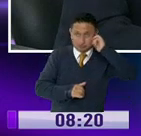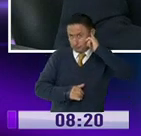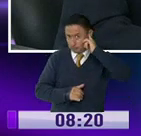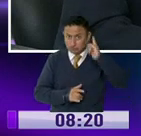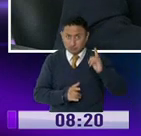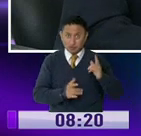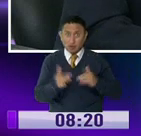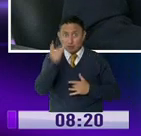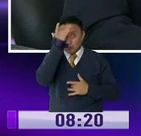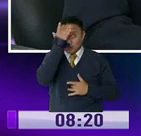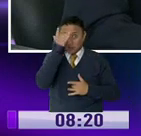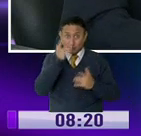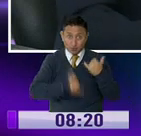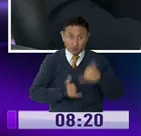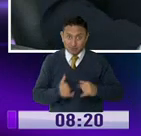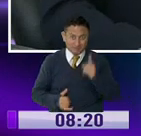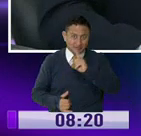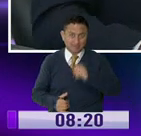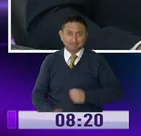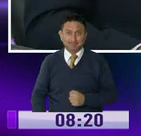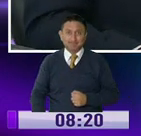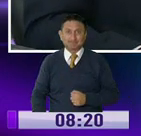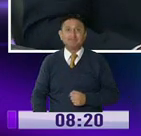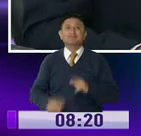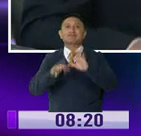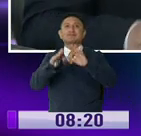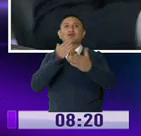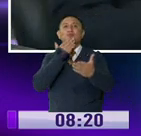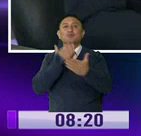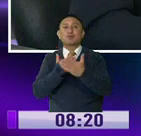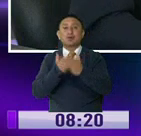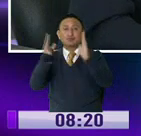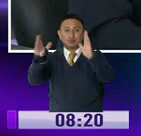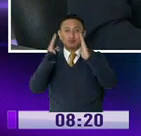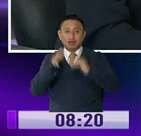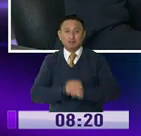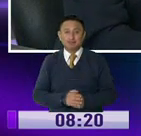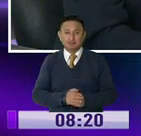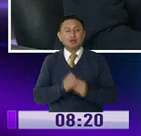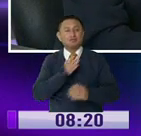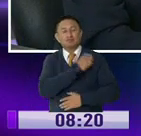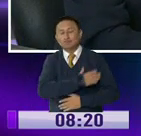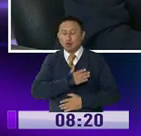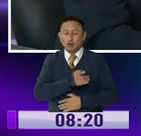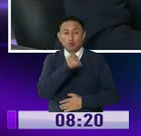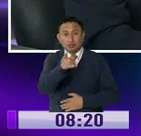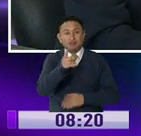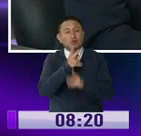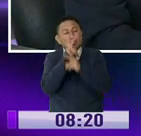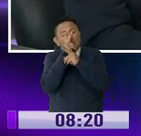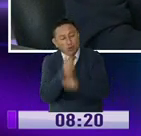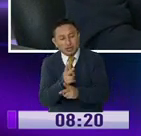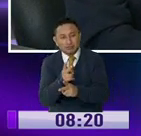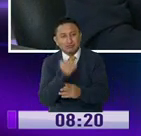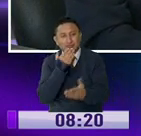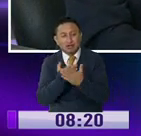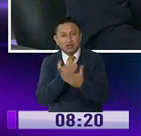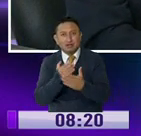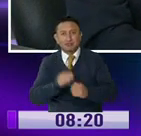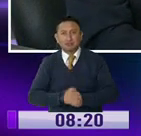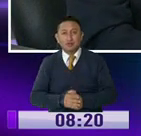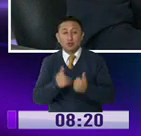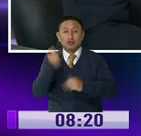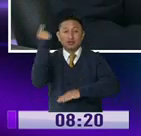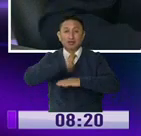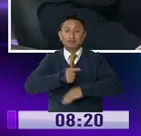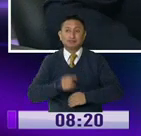enfermedad. Sin duda. Secretaria Quiroga, muchísimas gracias por atendernos. Por favor, usted también cuídese. Muy amable. Un